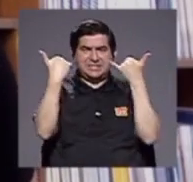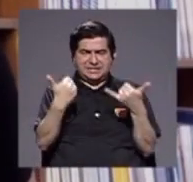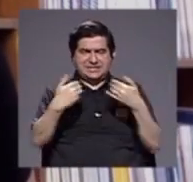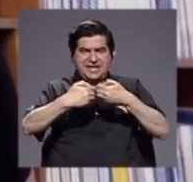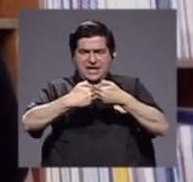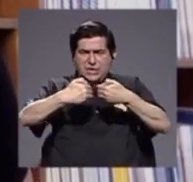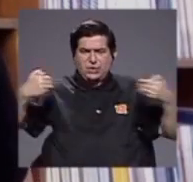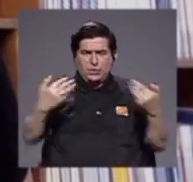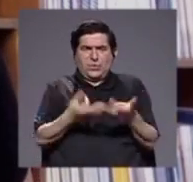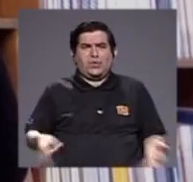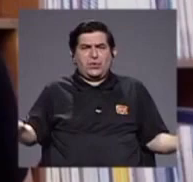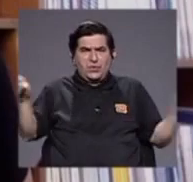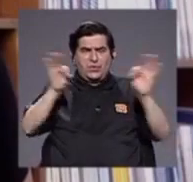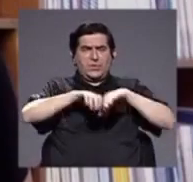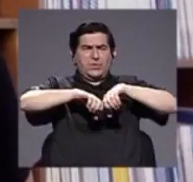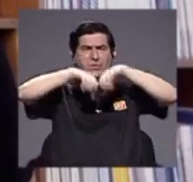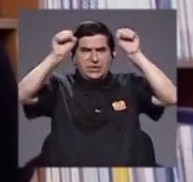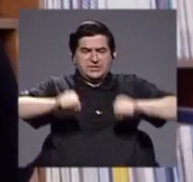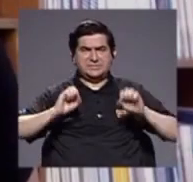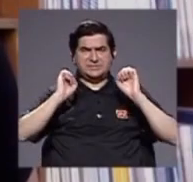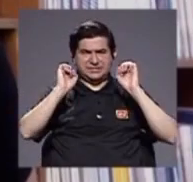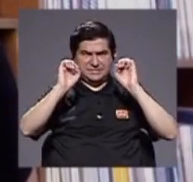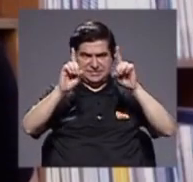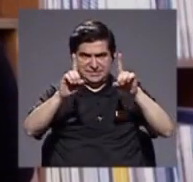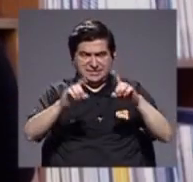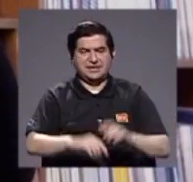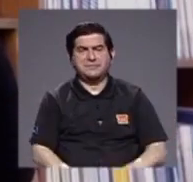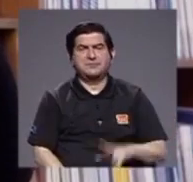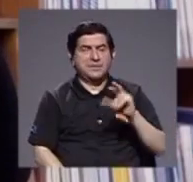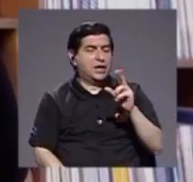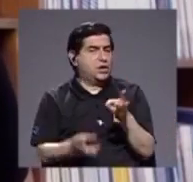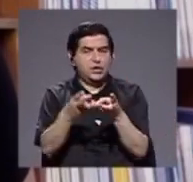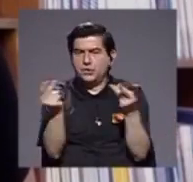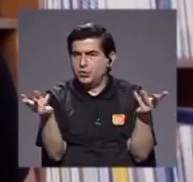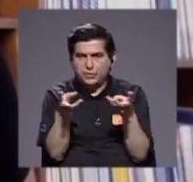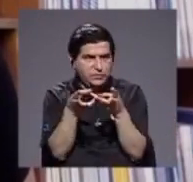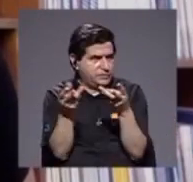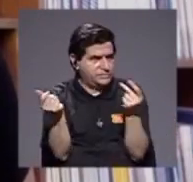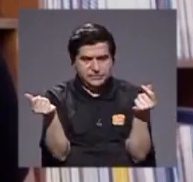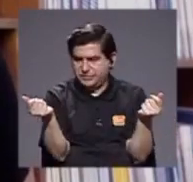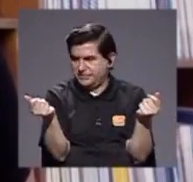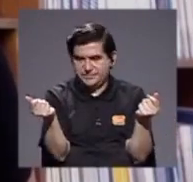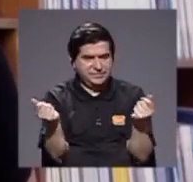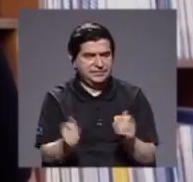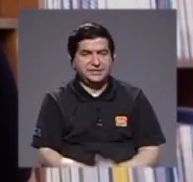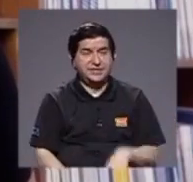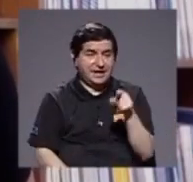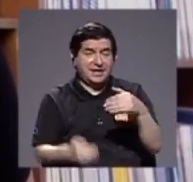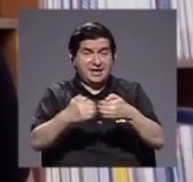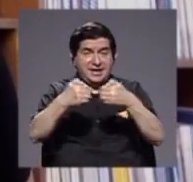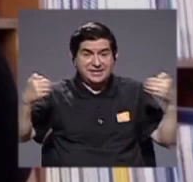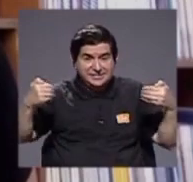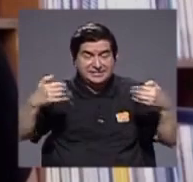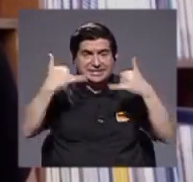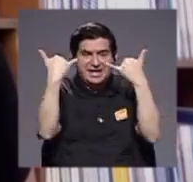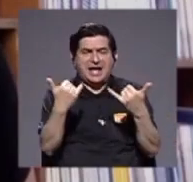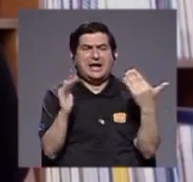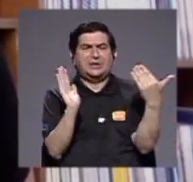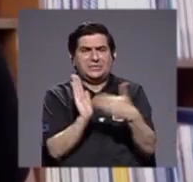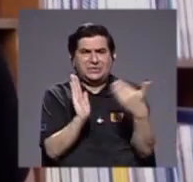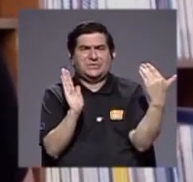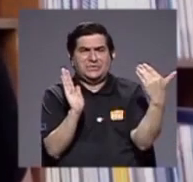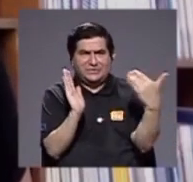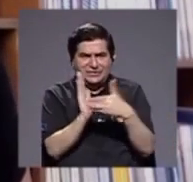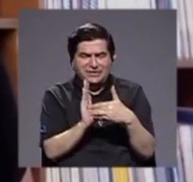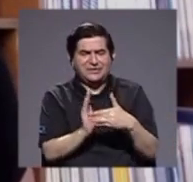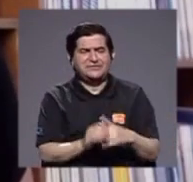muy importantes en el sistema educativo que no habíamos resuelto y esas brechas hoy nos pesan como